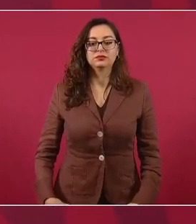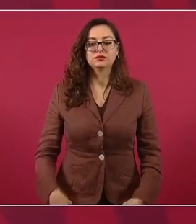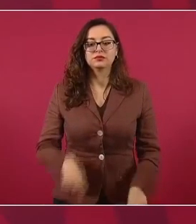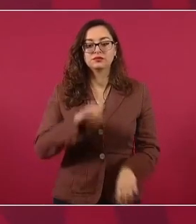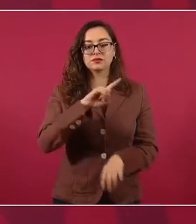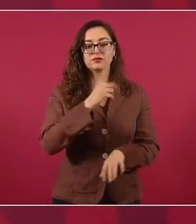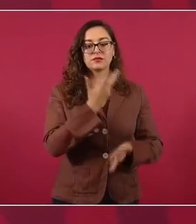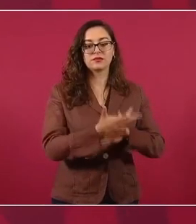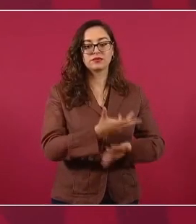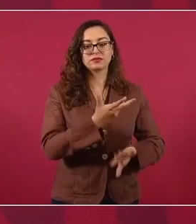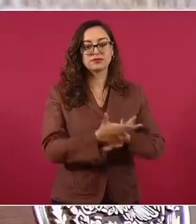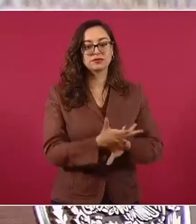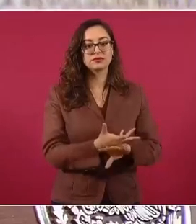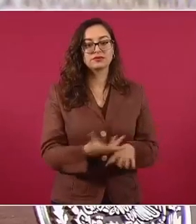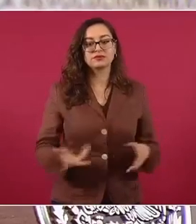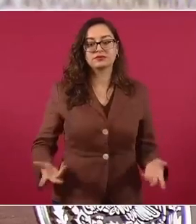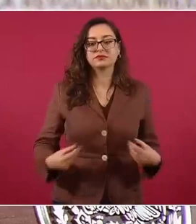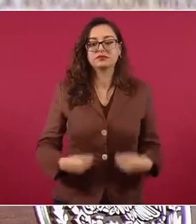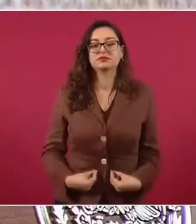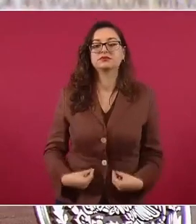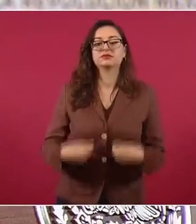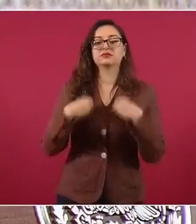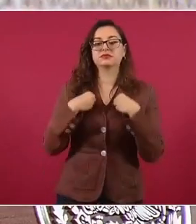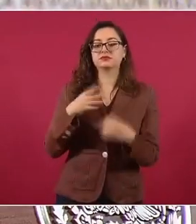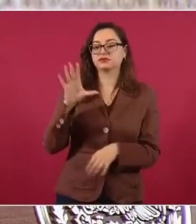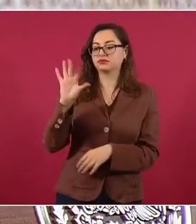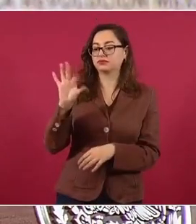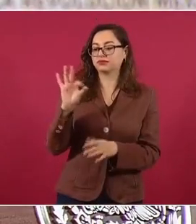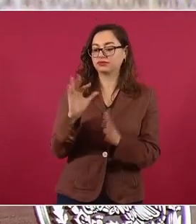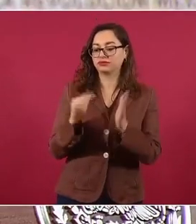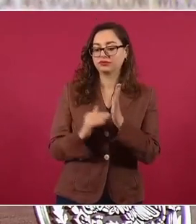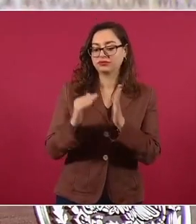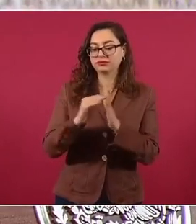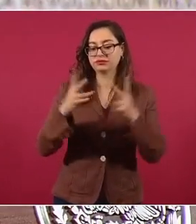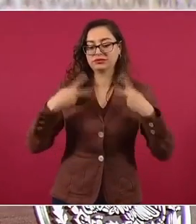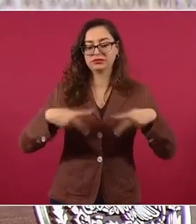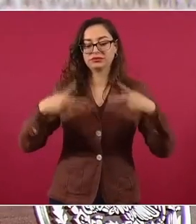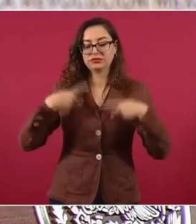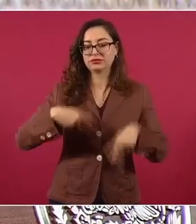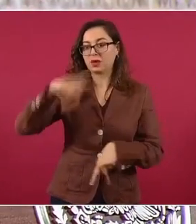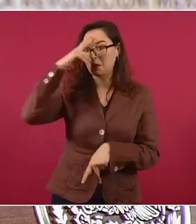viviendo, trabajando en Estados Unidos,